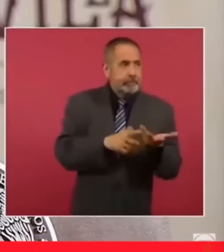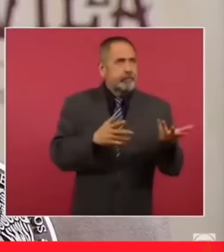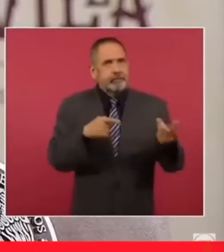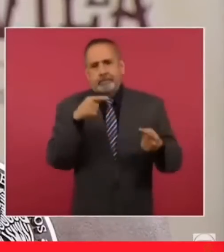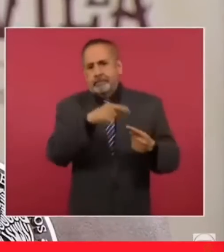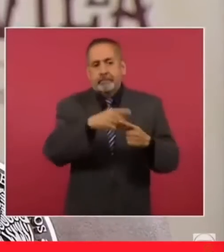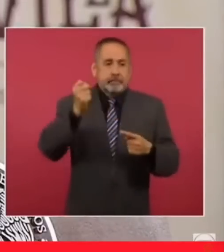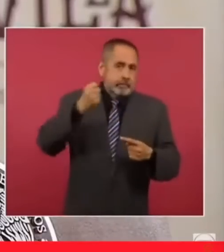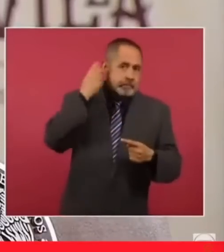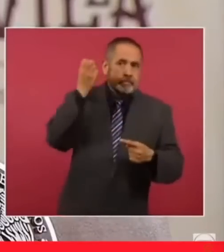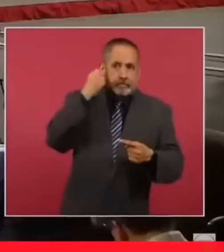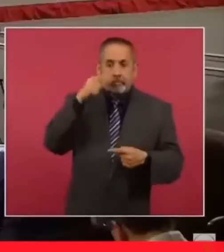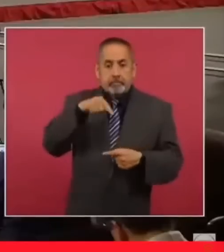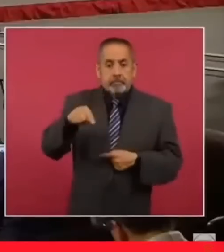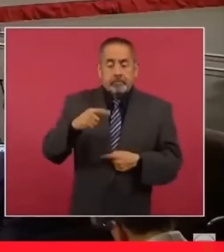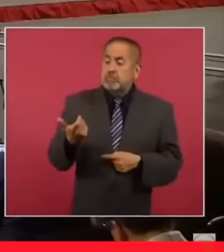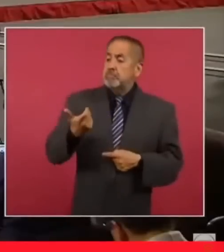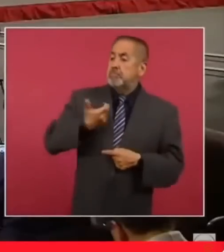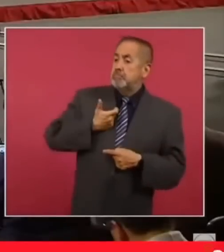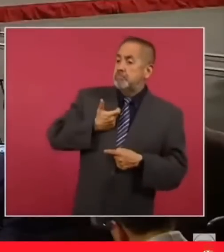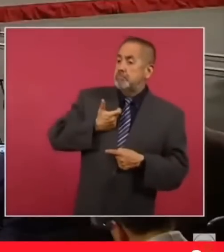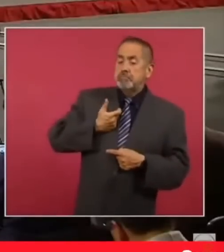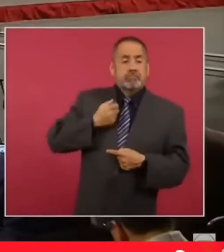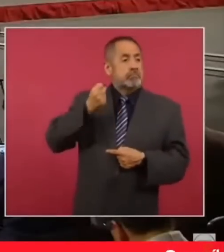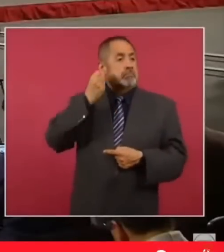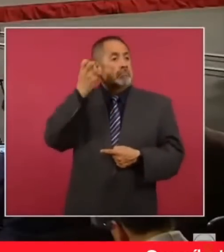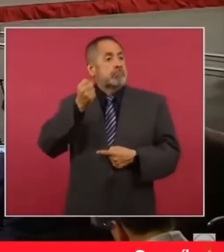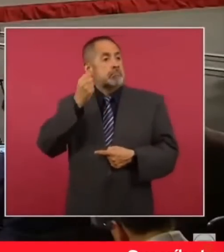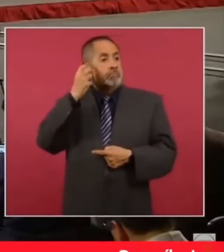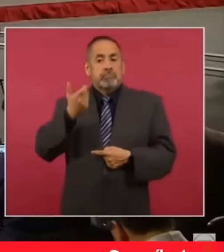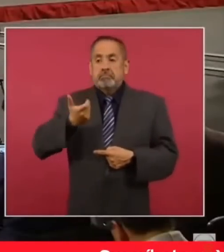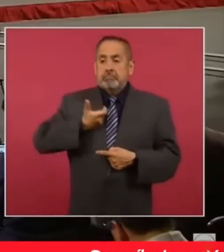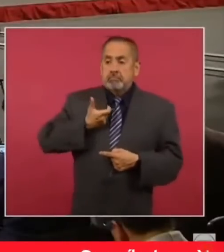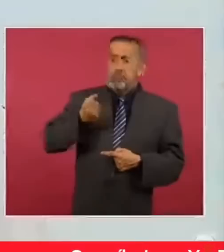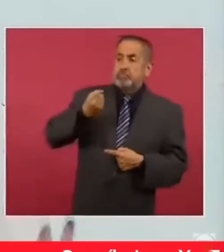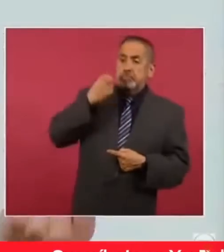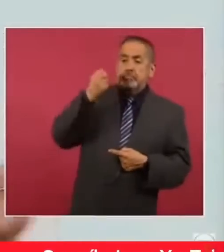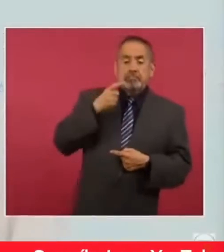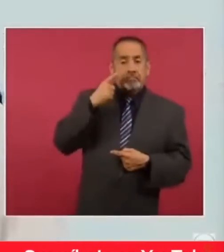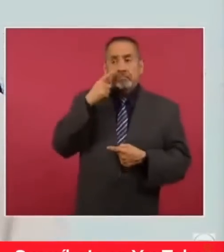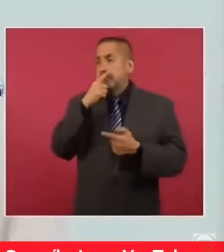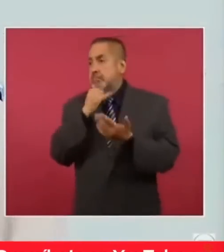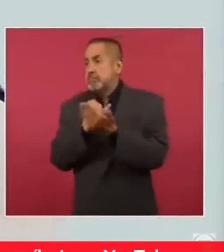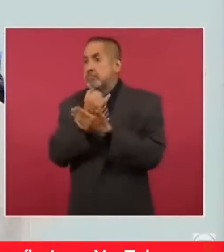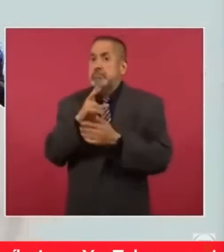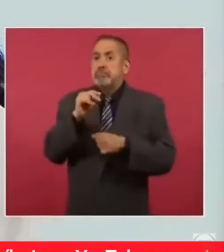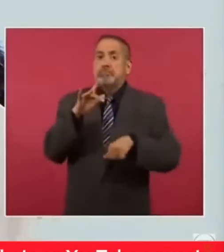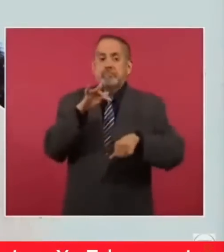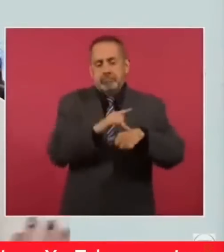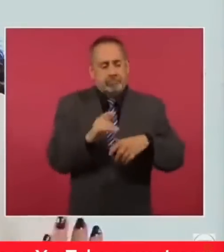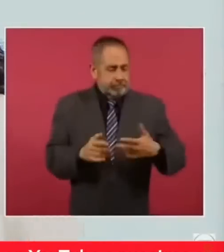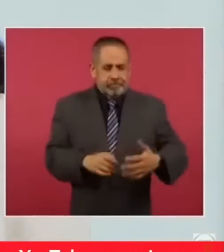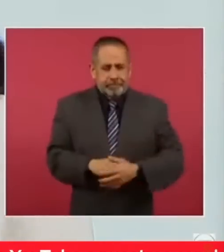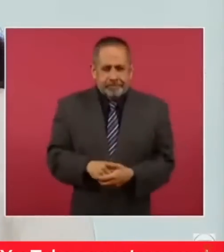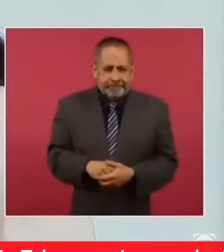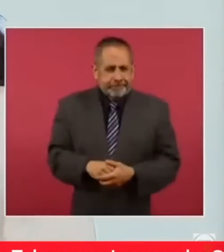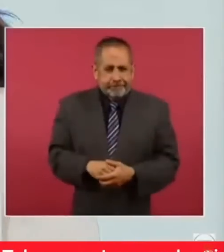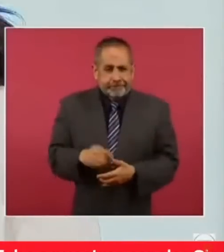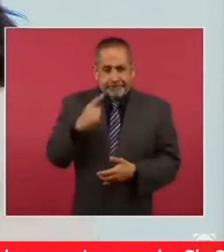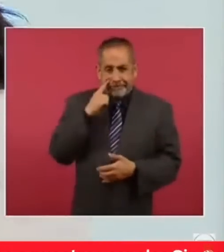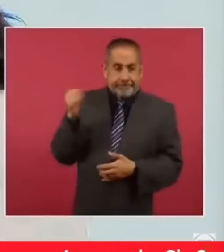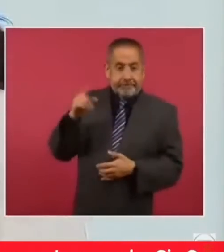las cuales cobra para hablar de que la democracia no se toca. Miren ustedes, aquí vemos,